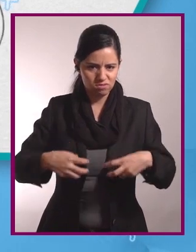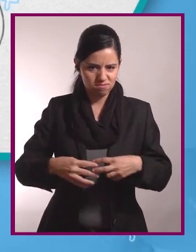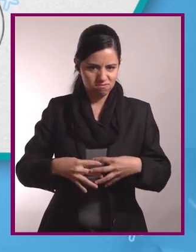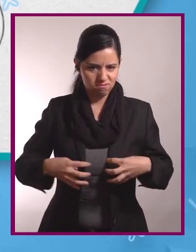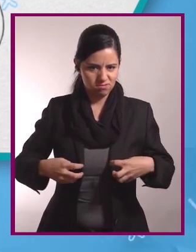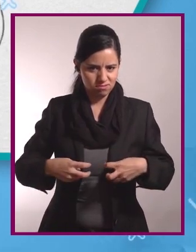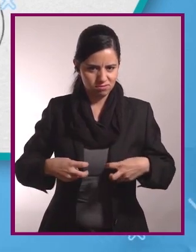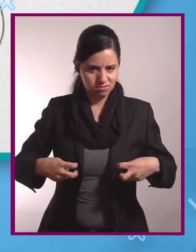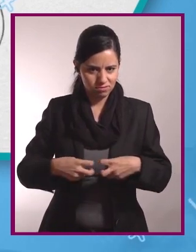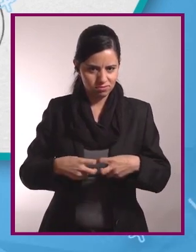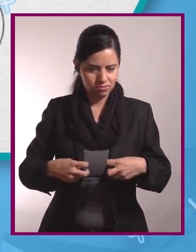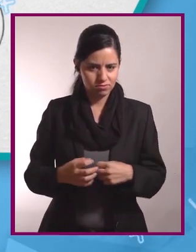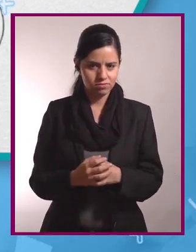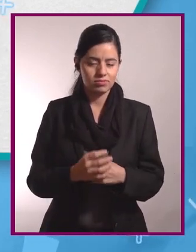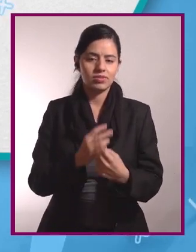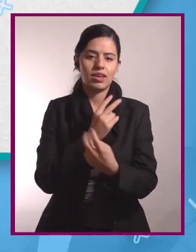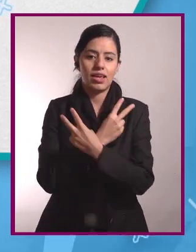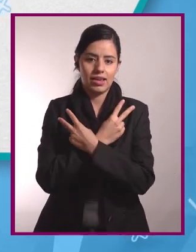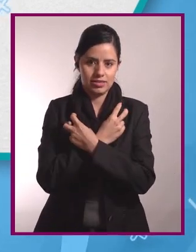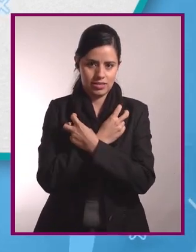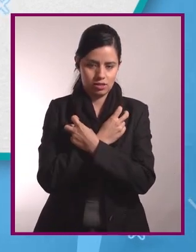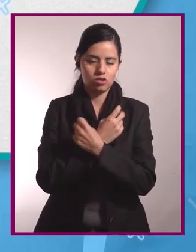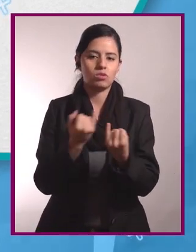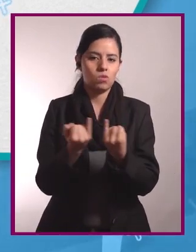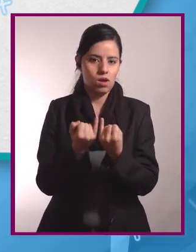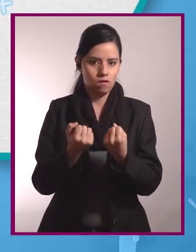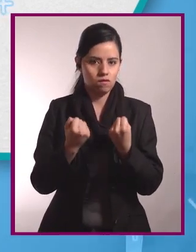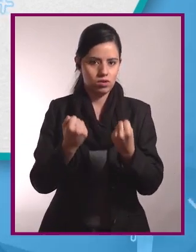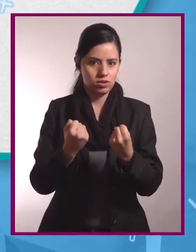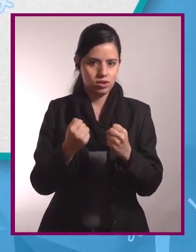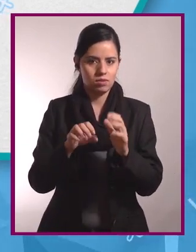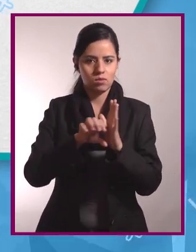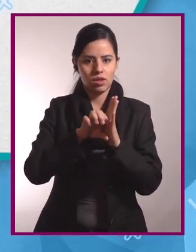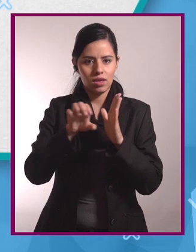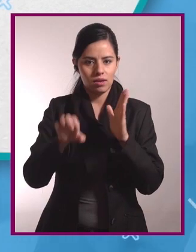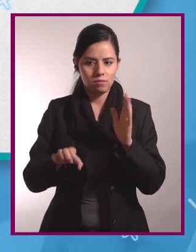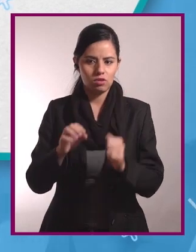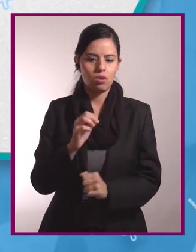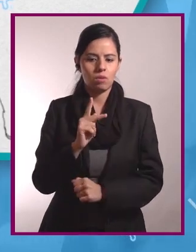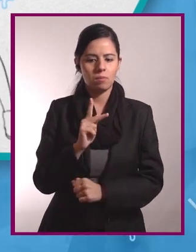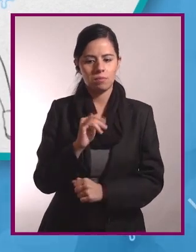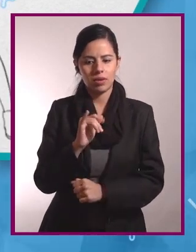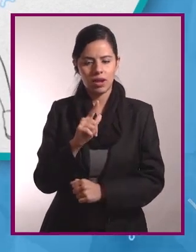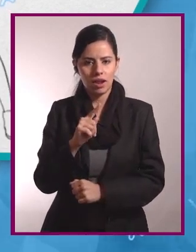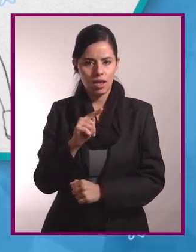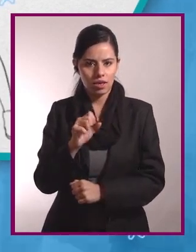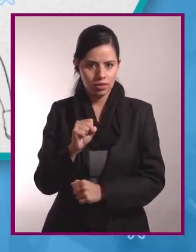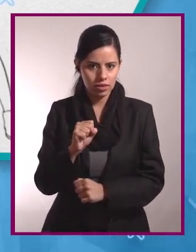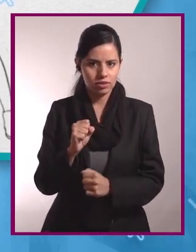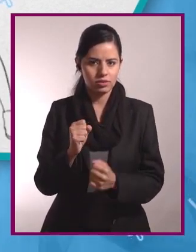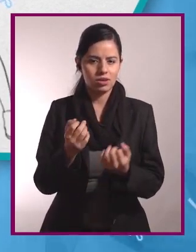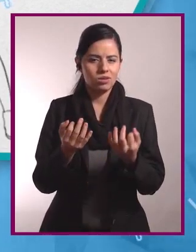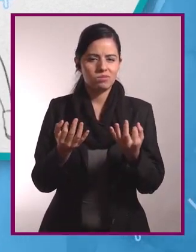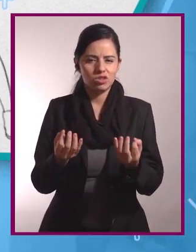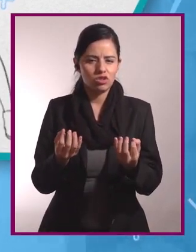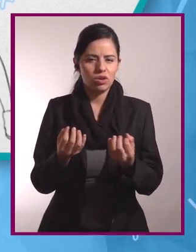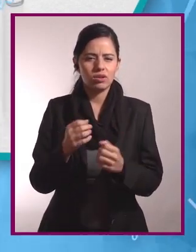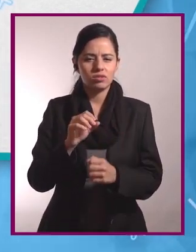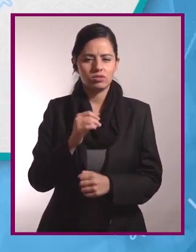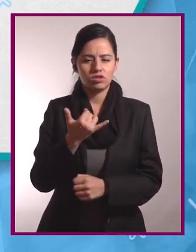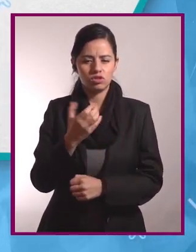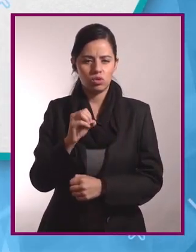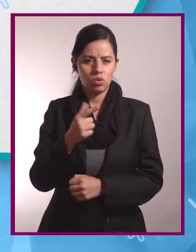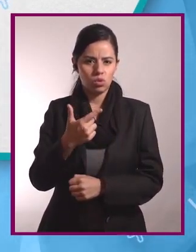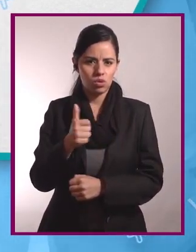voluntarios o esqueléticos. En este rubro, pilates, yoga, cargar objetos con cierto peso, incluso